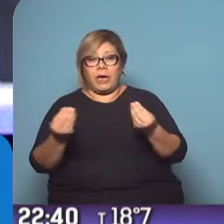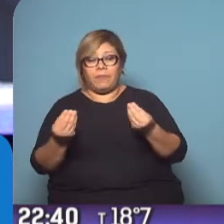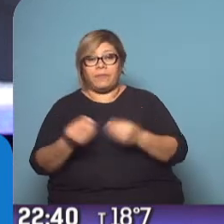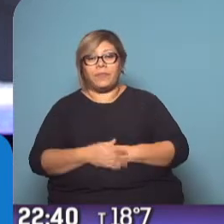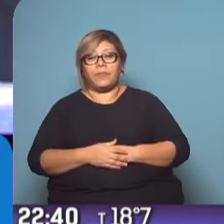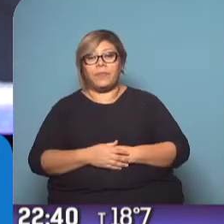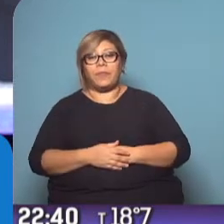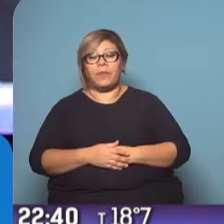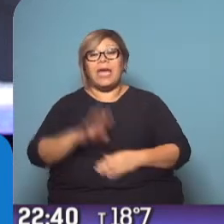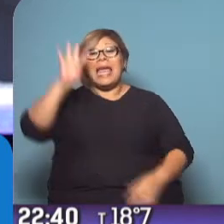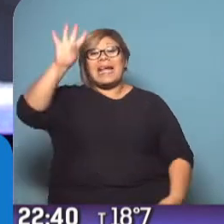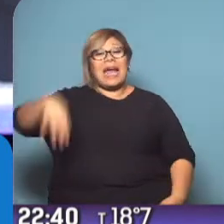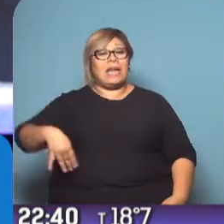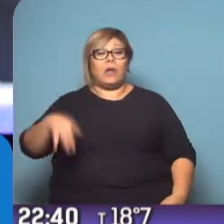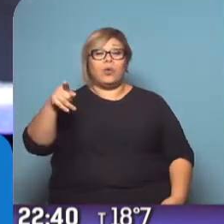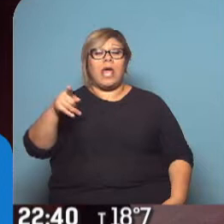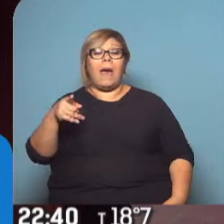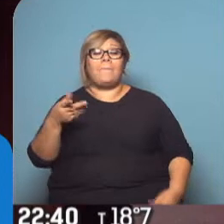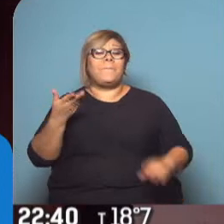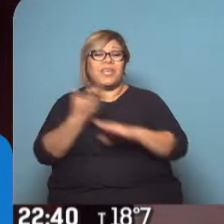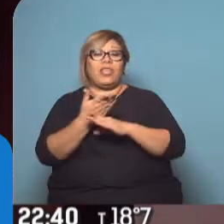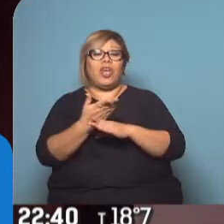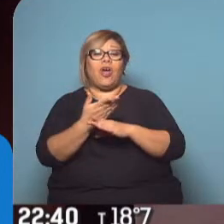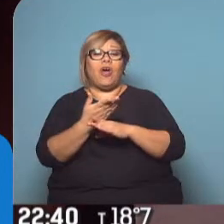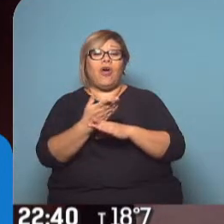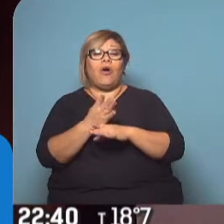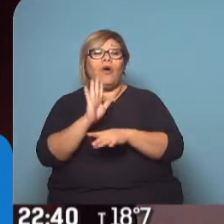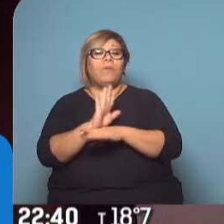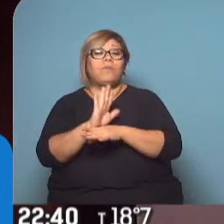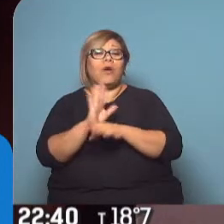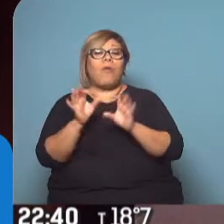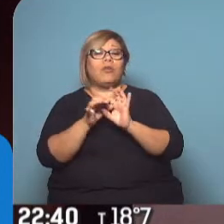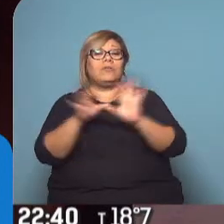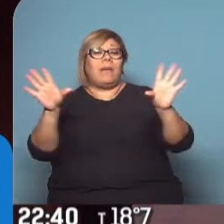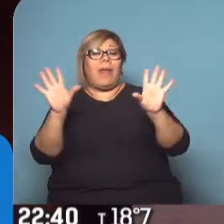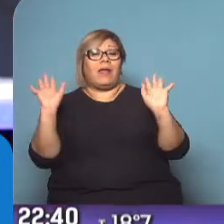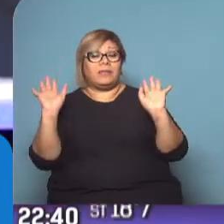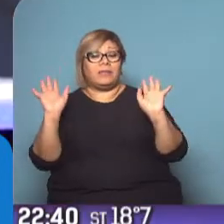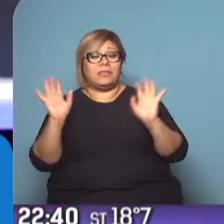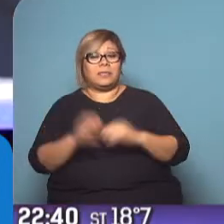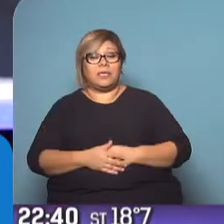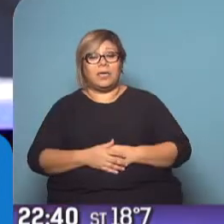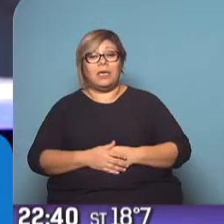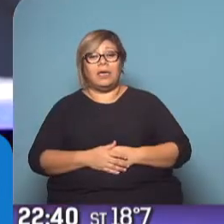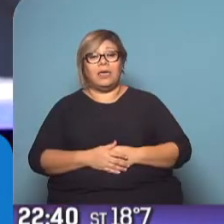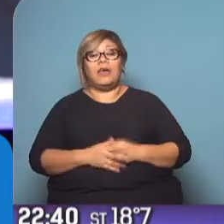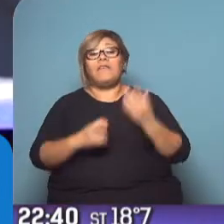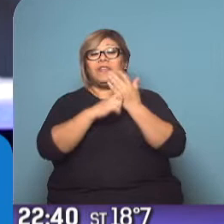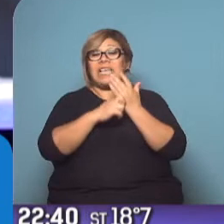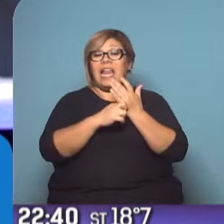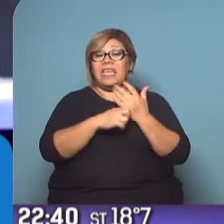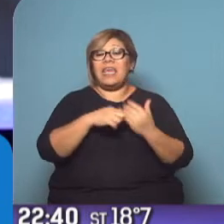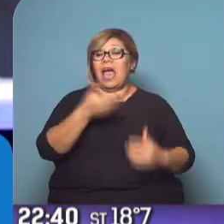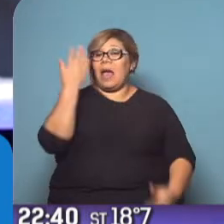del soberanismo de Cataluña, la fiscalía este viernes acaba de decir que pueden ir